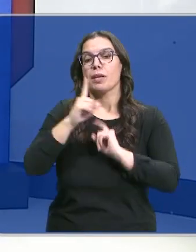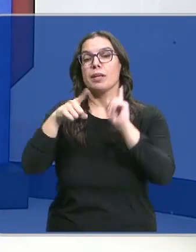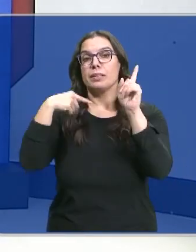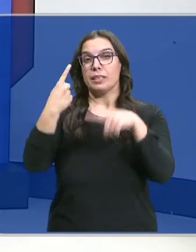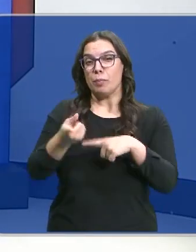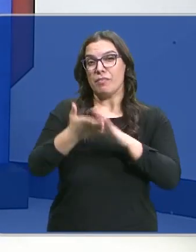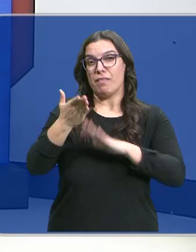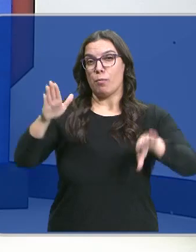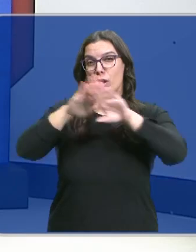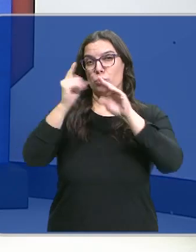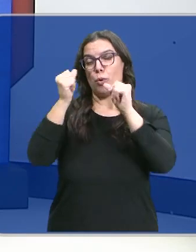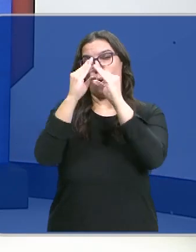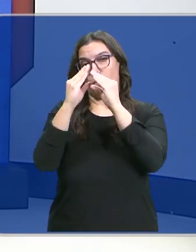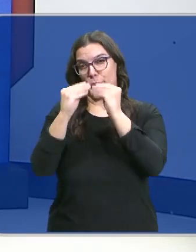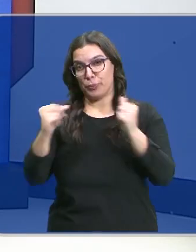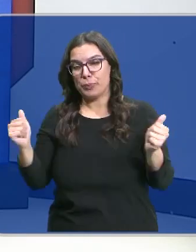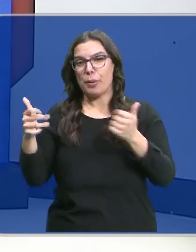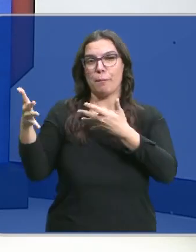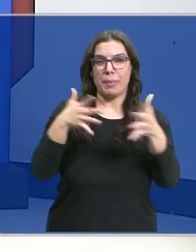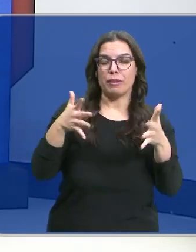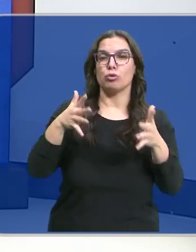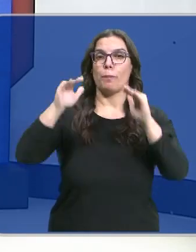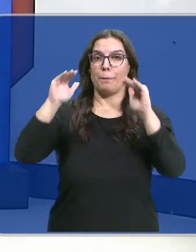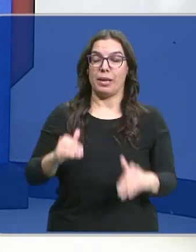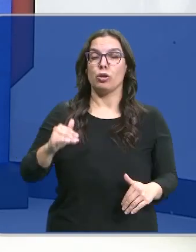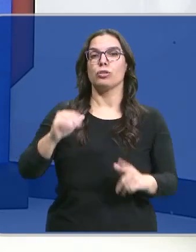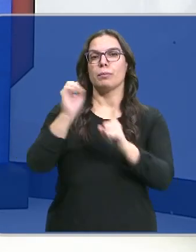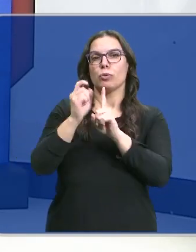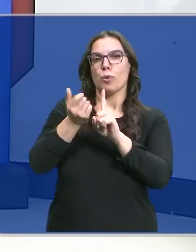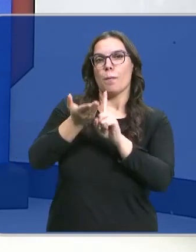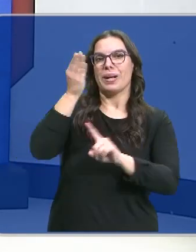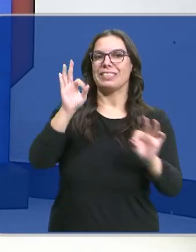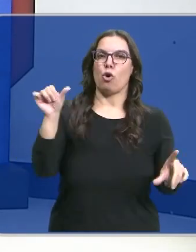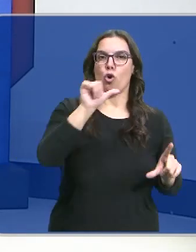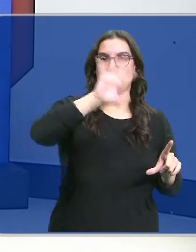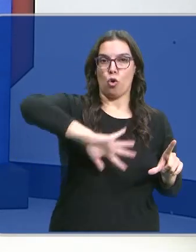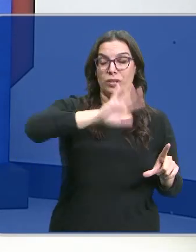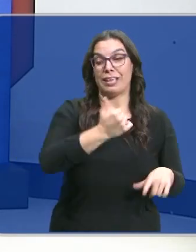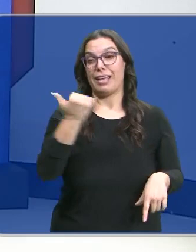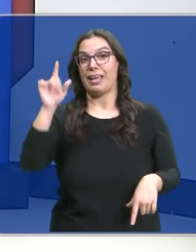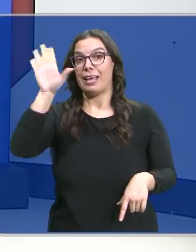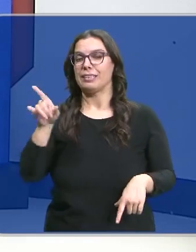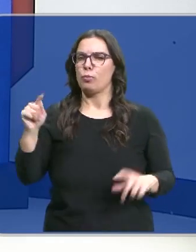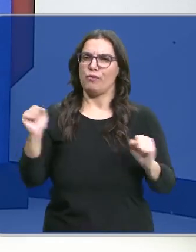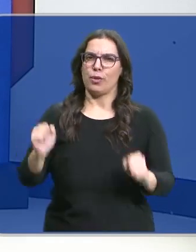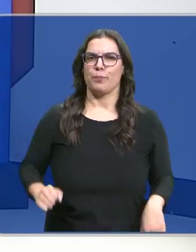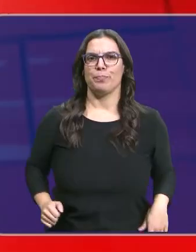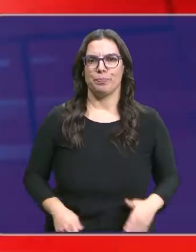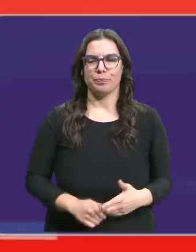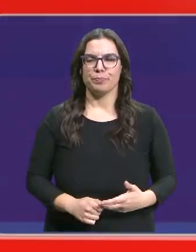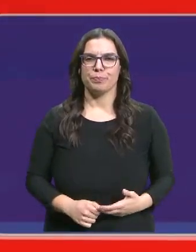las últimas horas, tanto la nubosidad como el viento, con temperaturas algo más altas hacia el oeste. Sin embargo, en el este se mantienen frías.